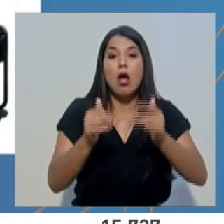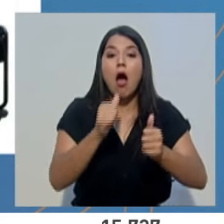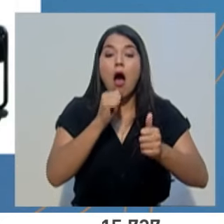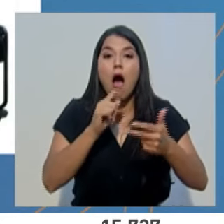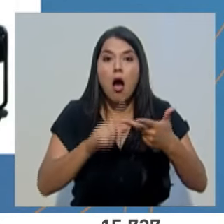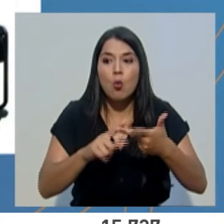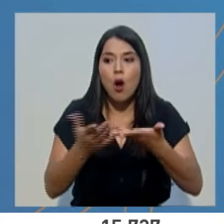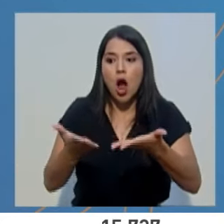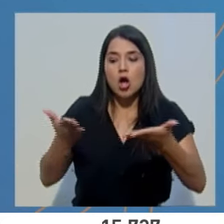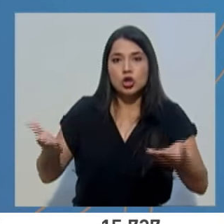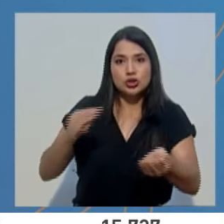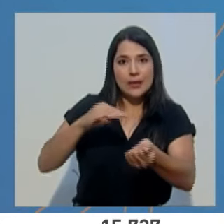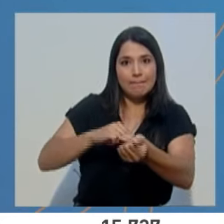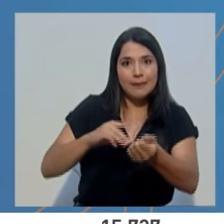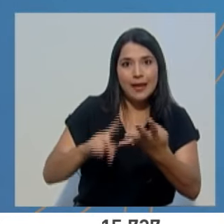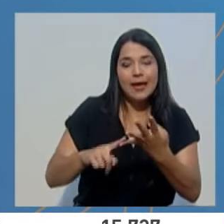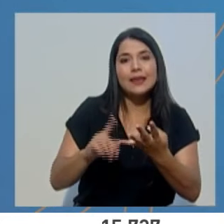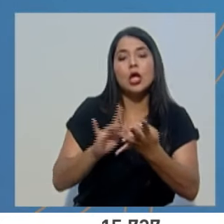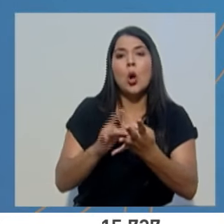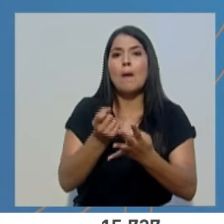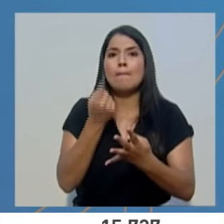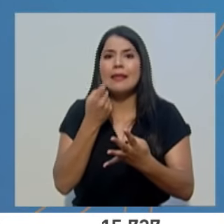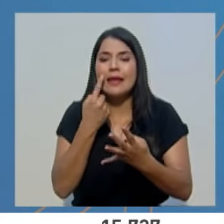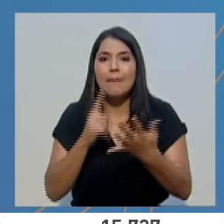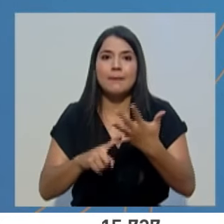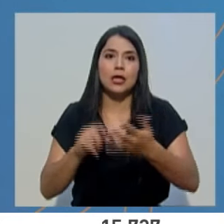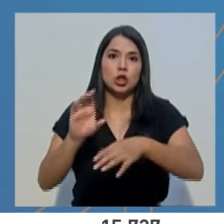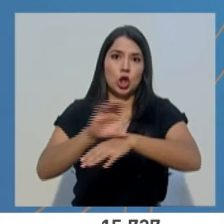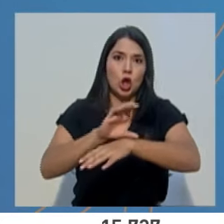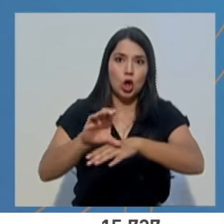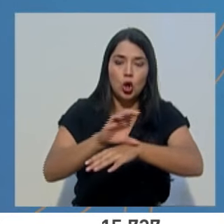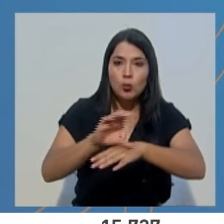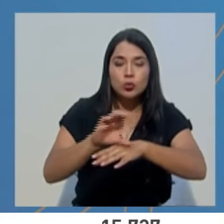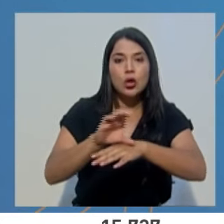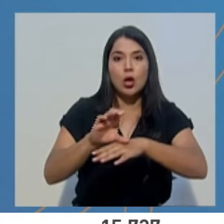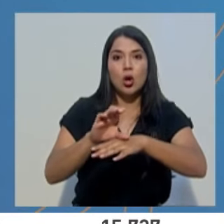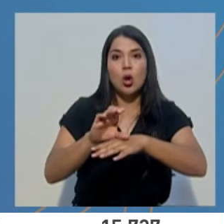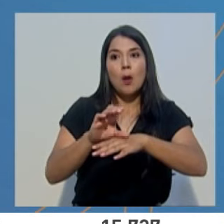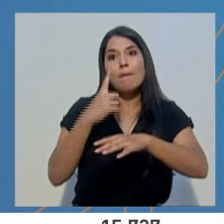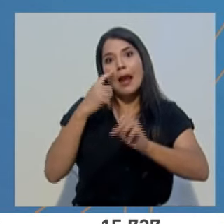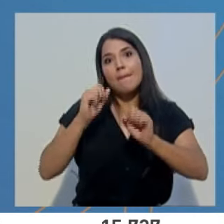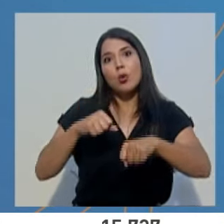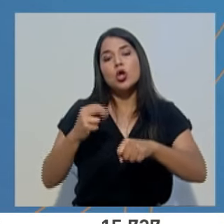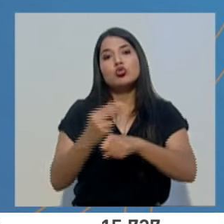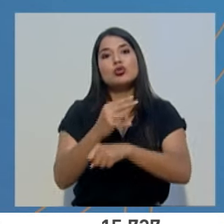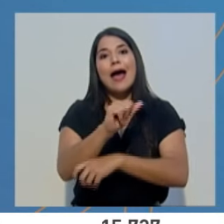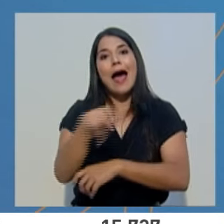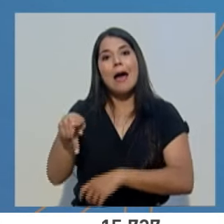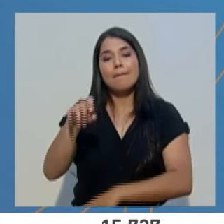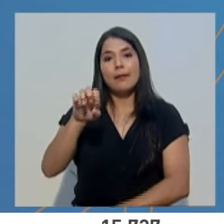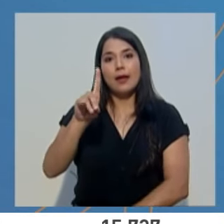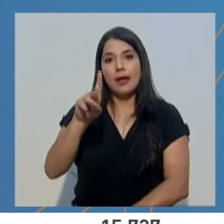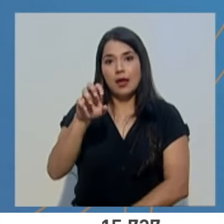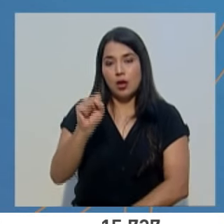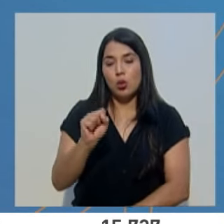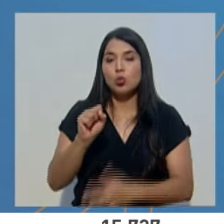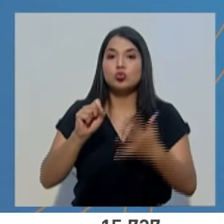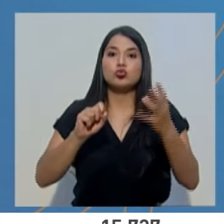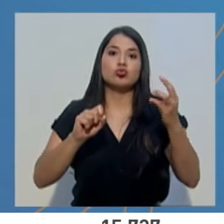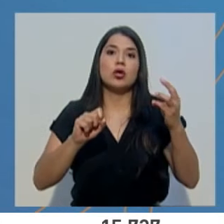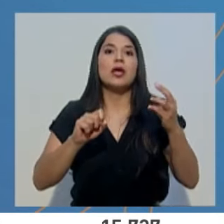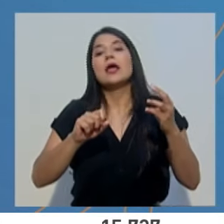insumos, medicamentos, equipo informático para correr el EDUS, registros médicos,